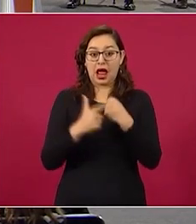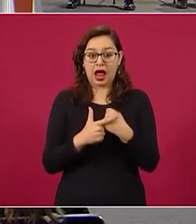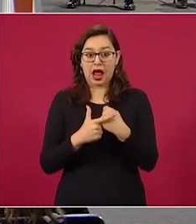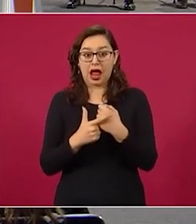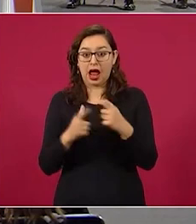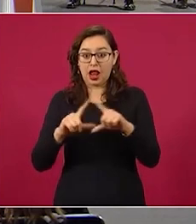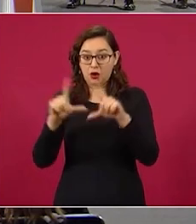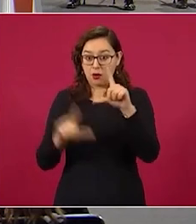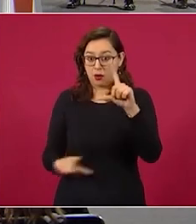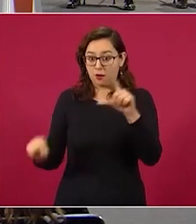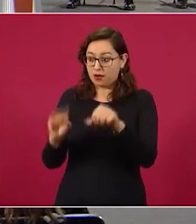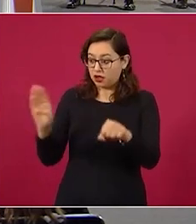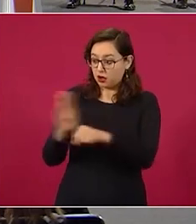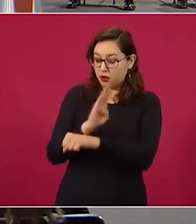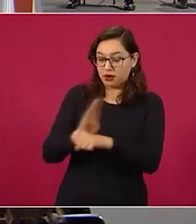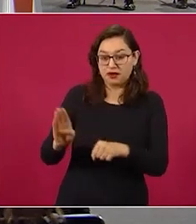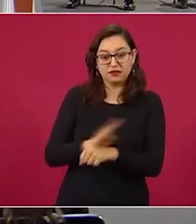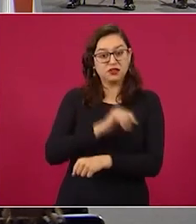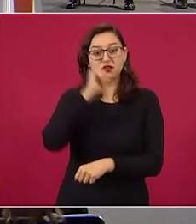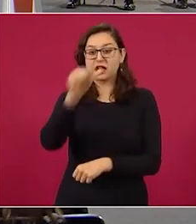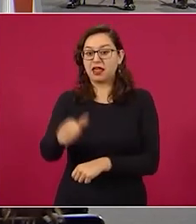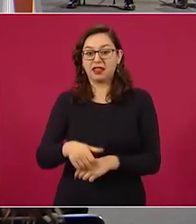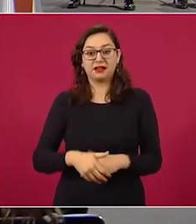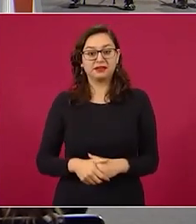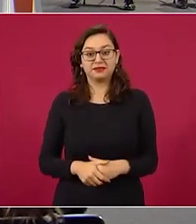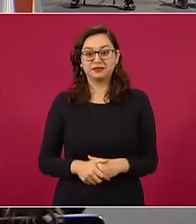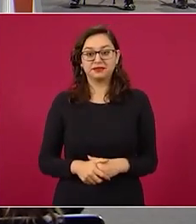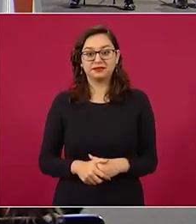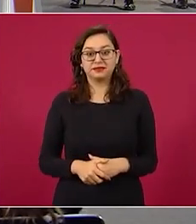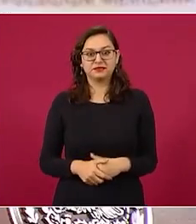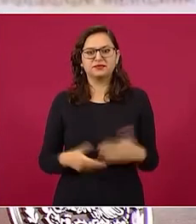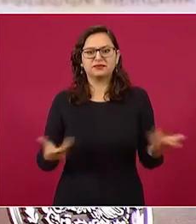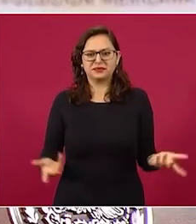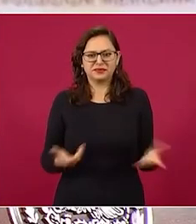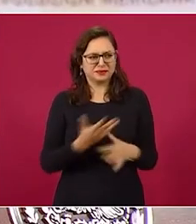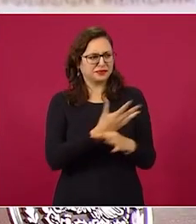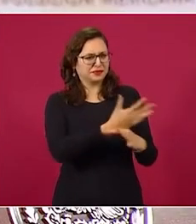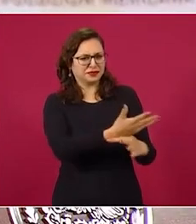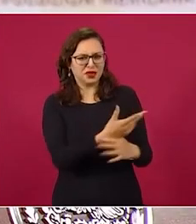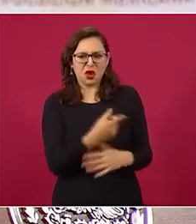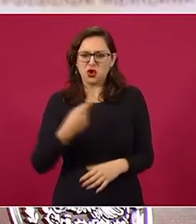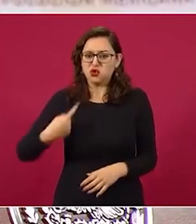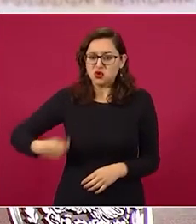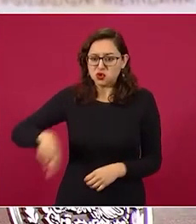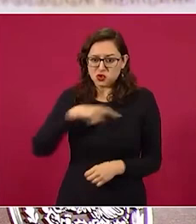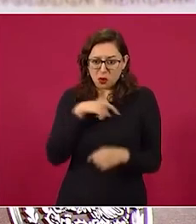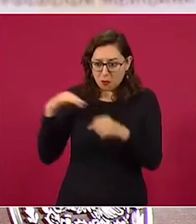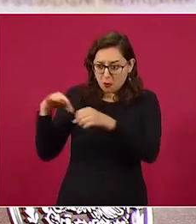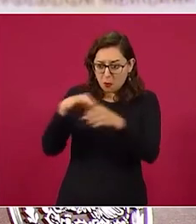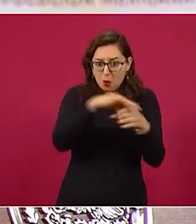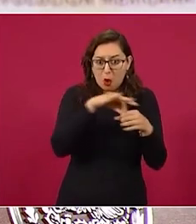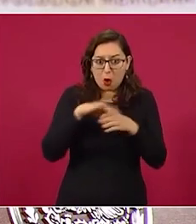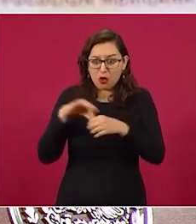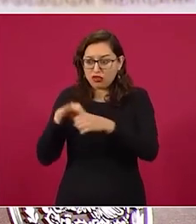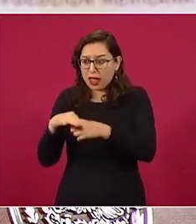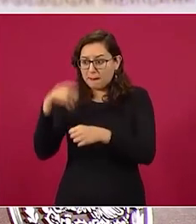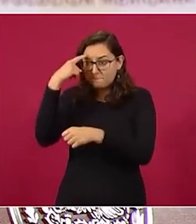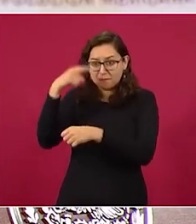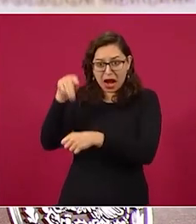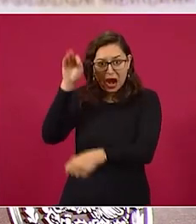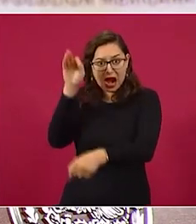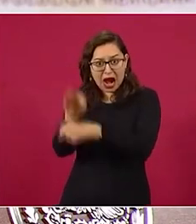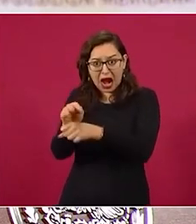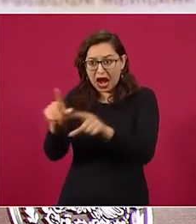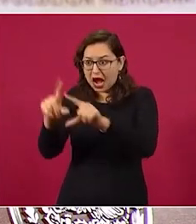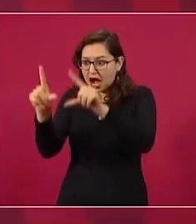beneficie a México. Es decir... Ya está. Nosotros no apoyaremos ninguna reforma que beneficie